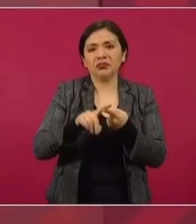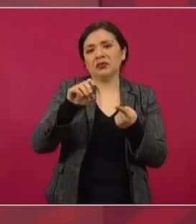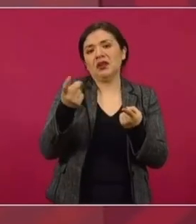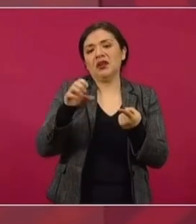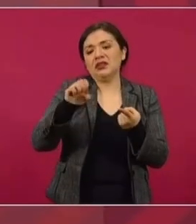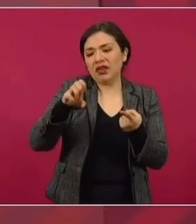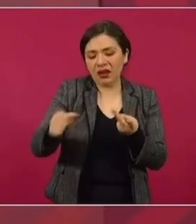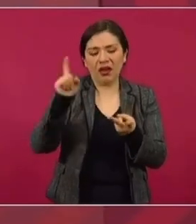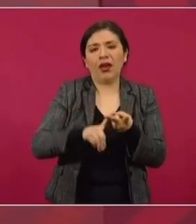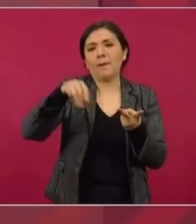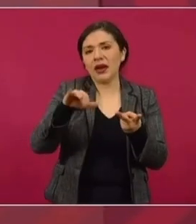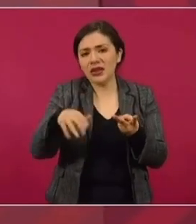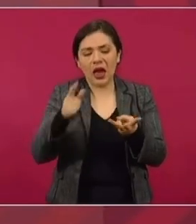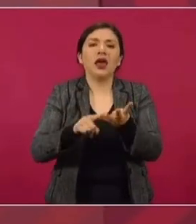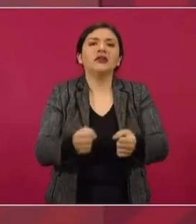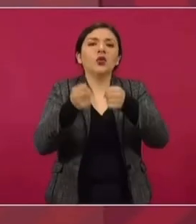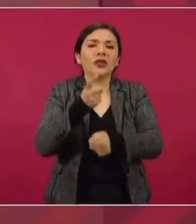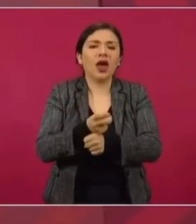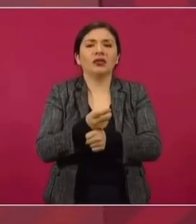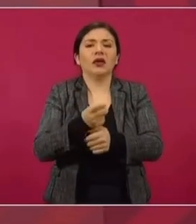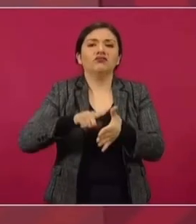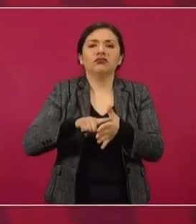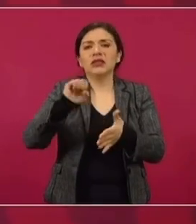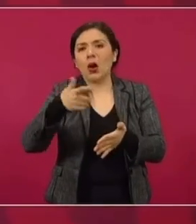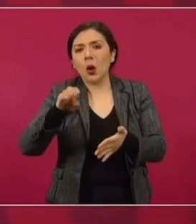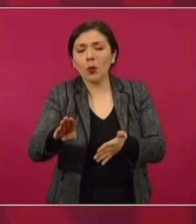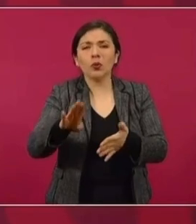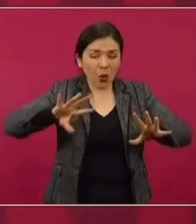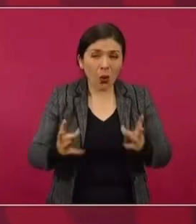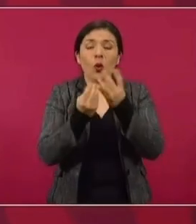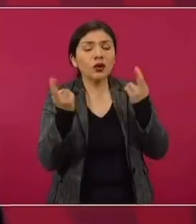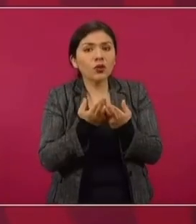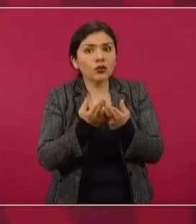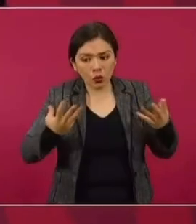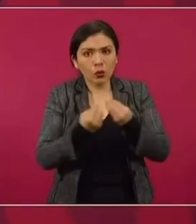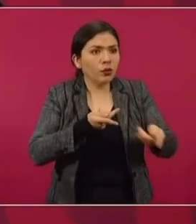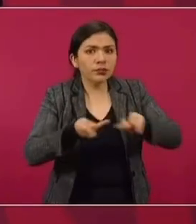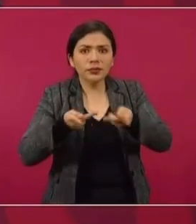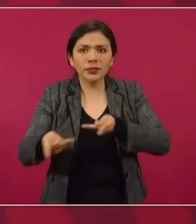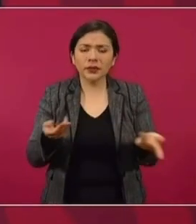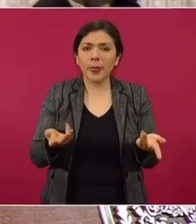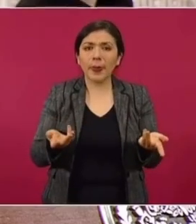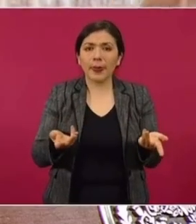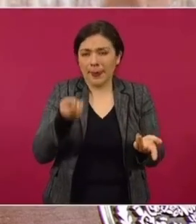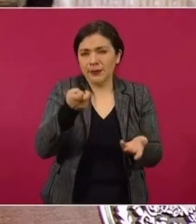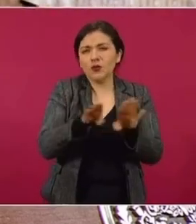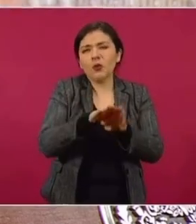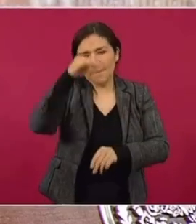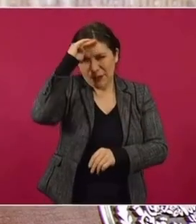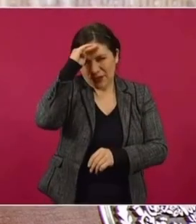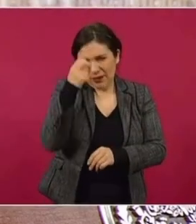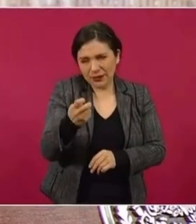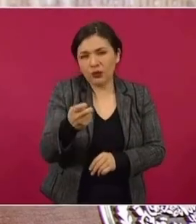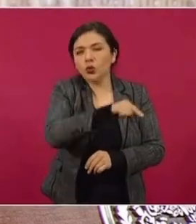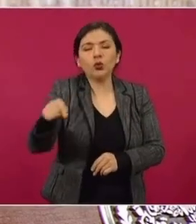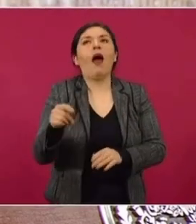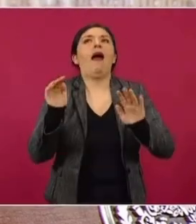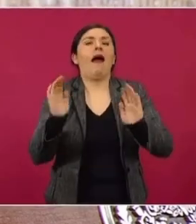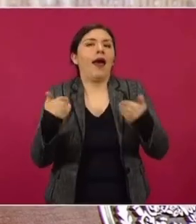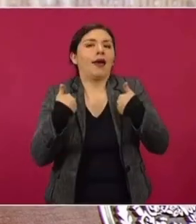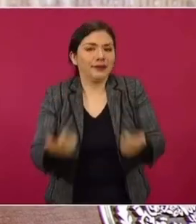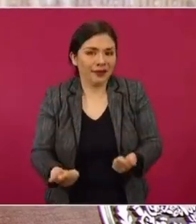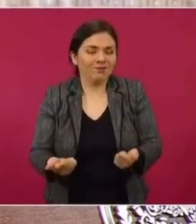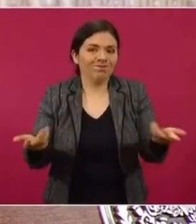Marina, Seguridad Pública, Guardia Nacional, Gobernación, todos juntos. Es un poco una reflexión para que se entienda